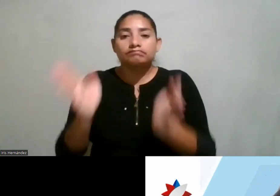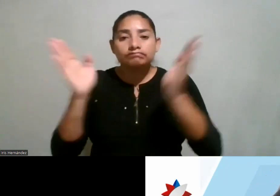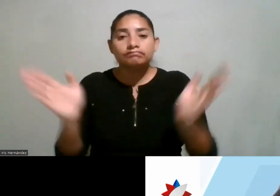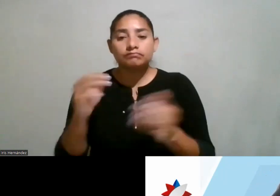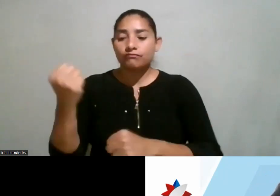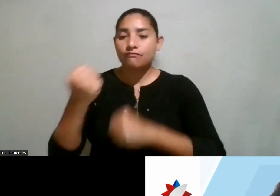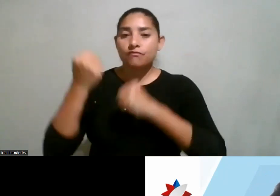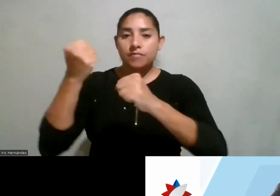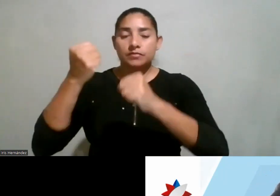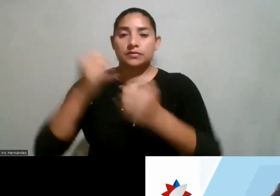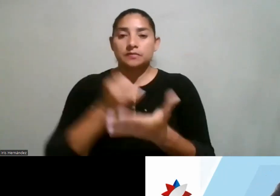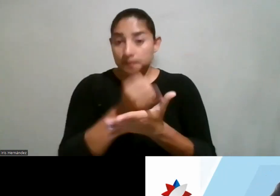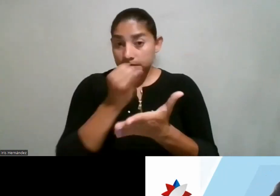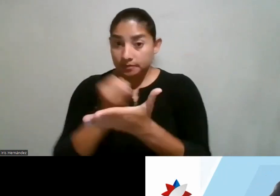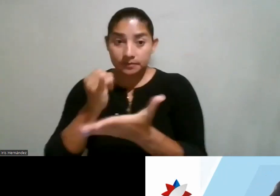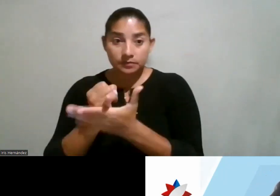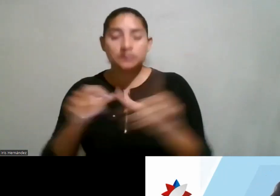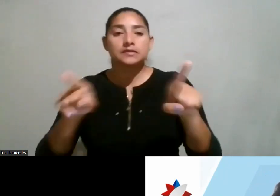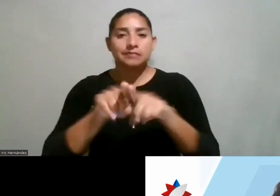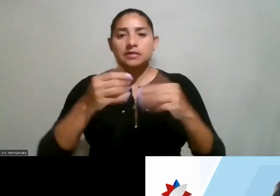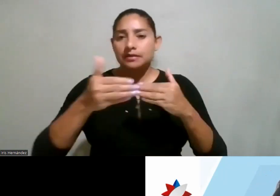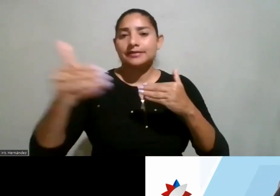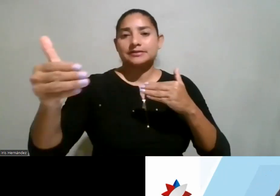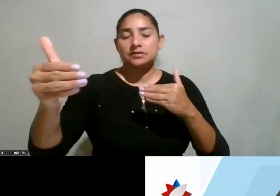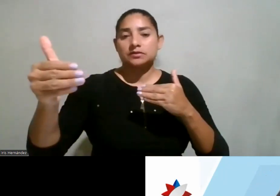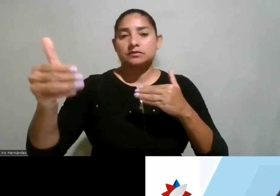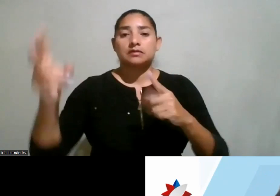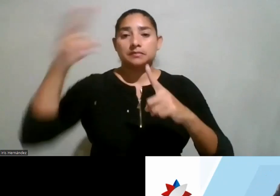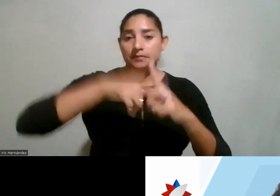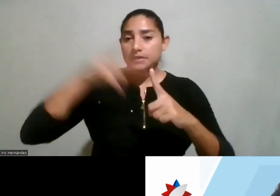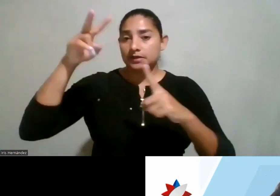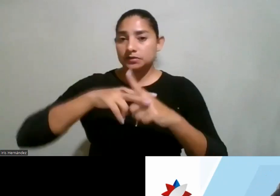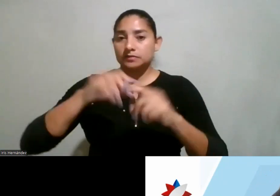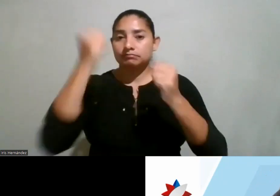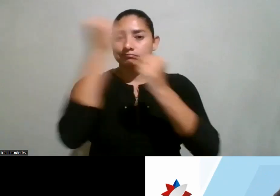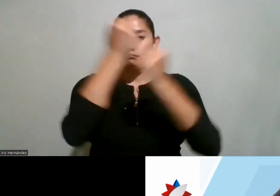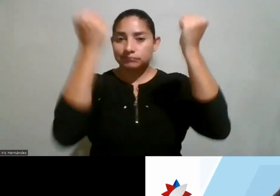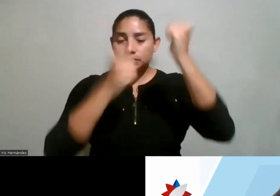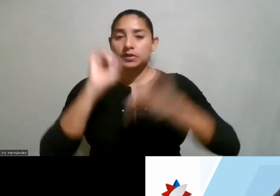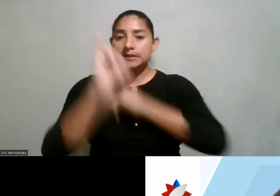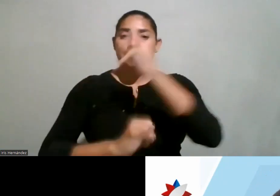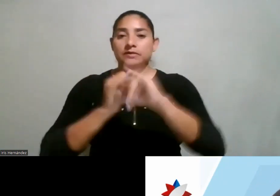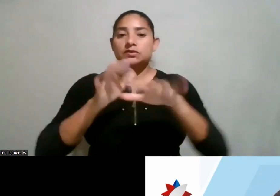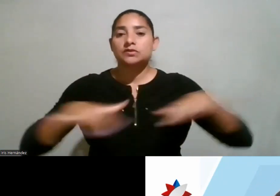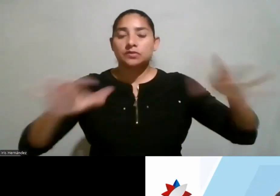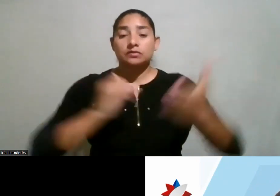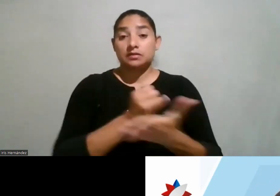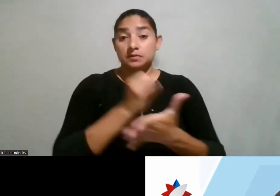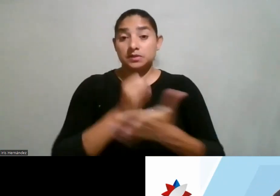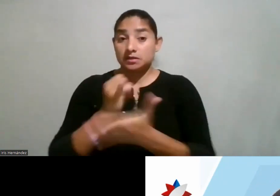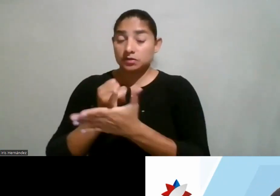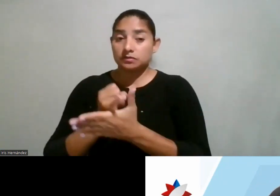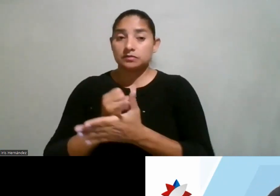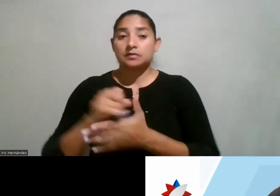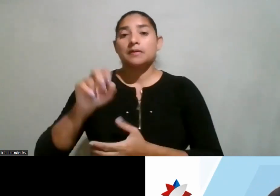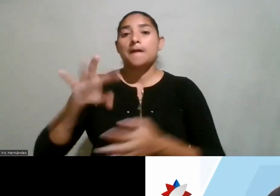fortalecimiento de la investigación y la extensión, la implementación de esquemas de internacionalización de la investigación, la